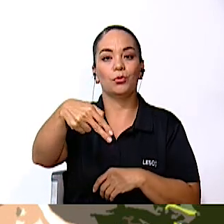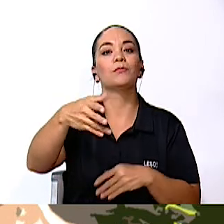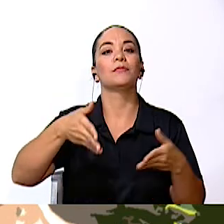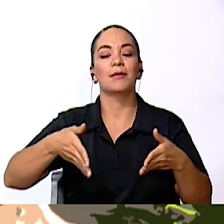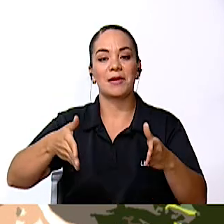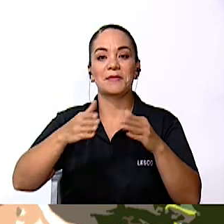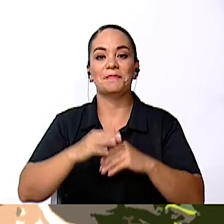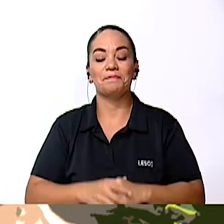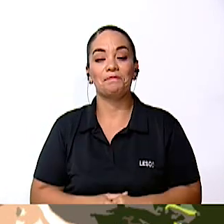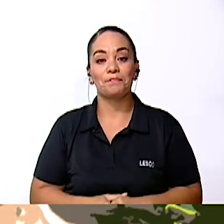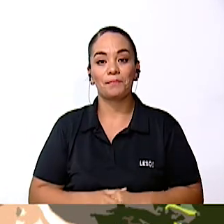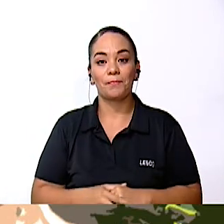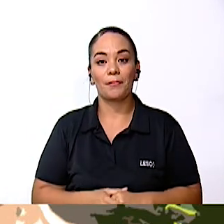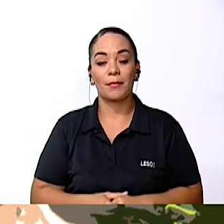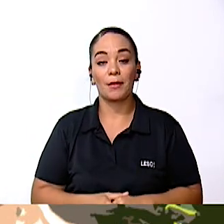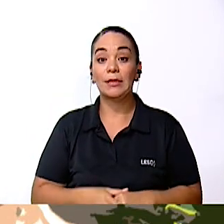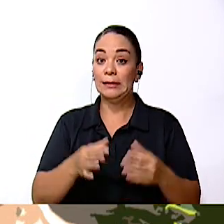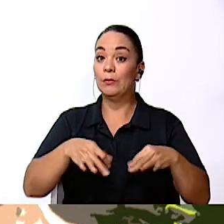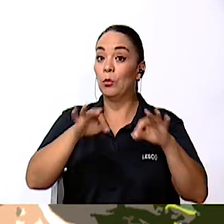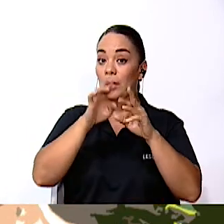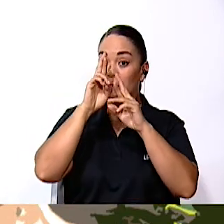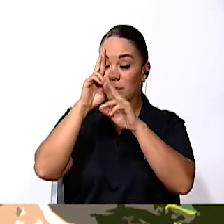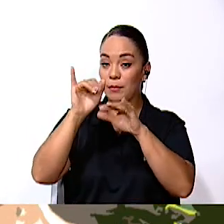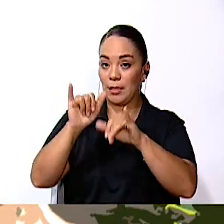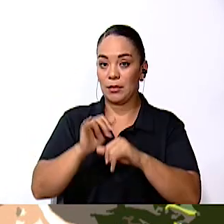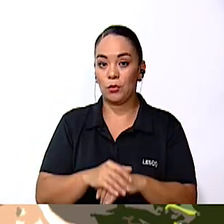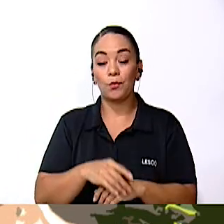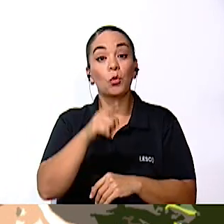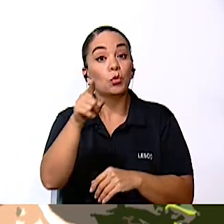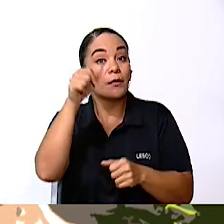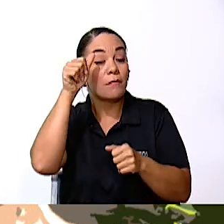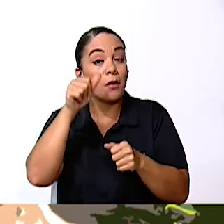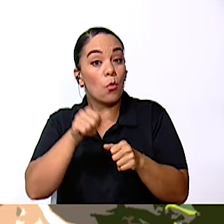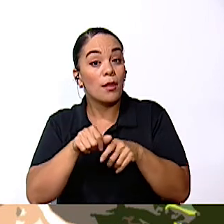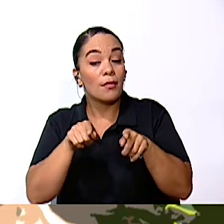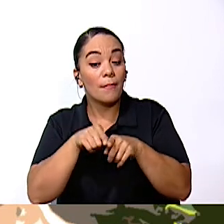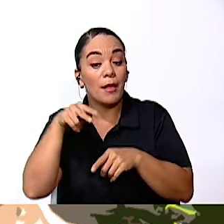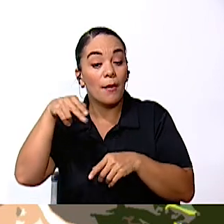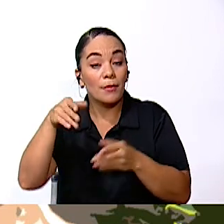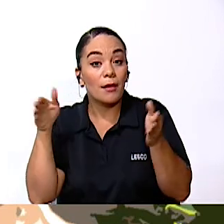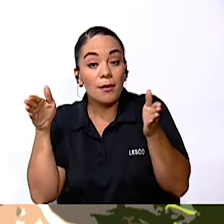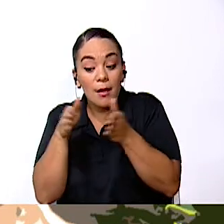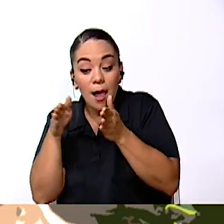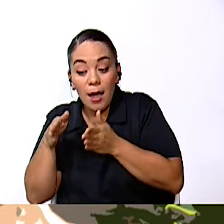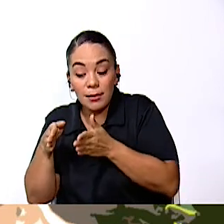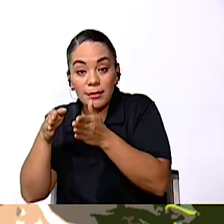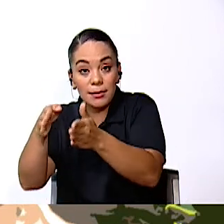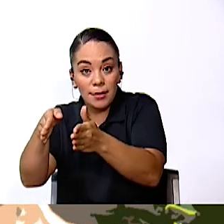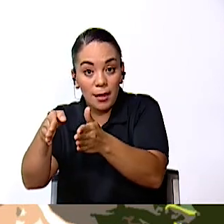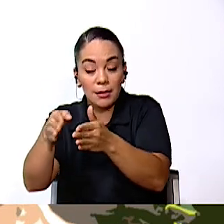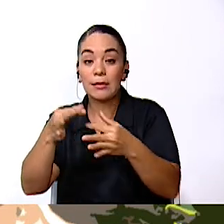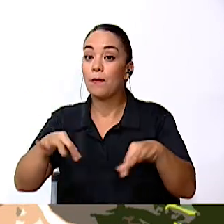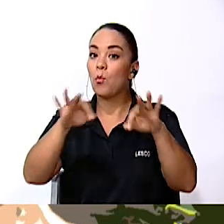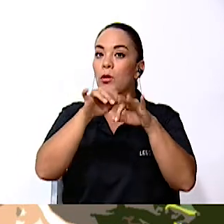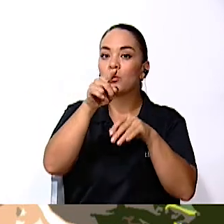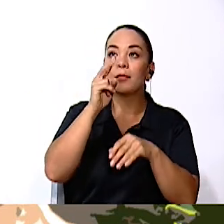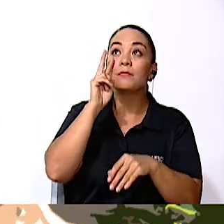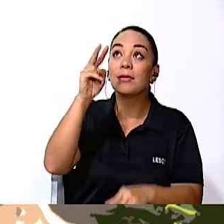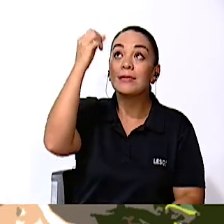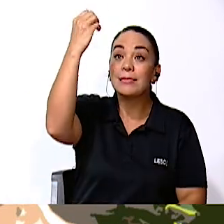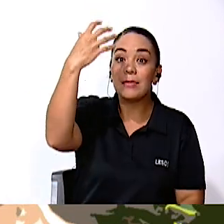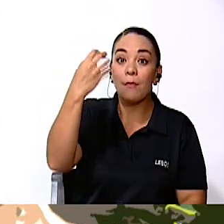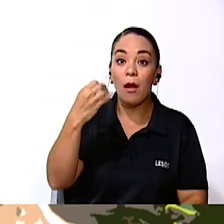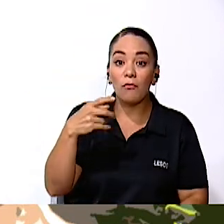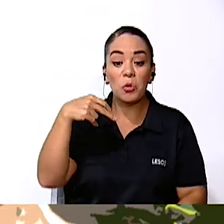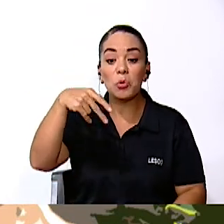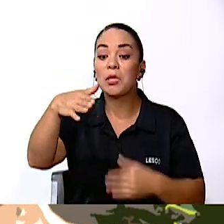se debe Recuerden respetar esto Caminar siempre Por las aceras Ver los semáforos ¿Verdad? No crucemos la calle En